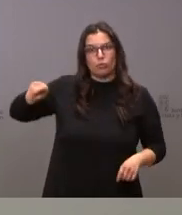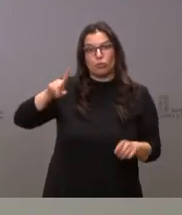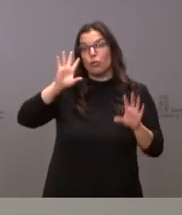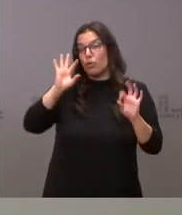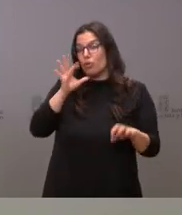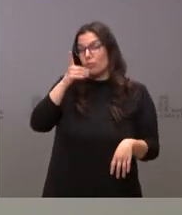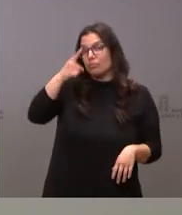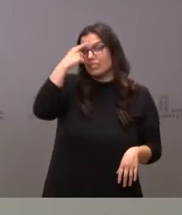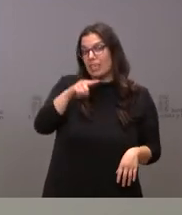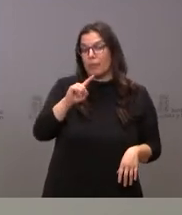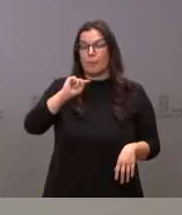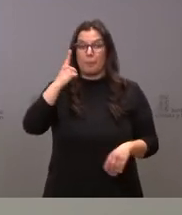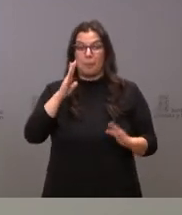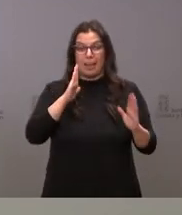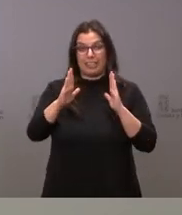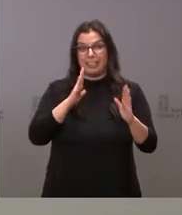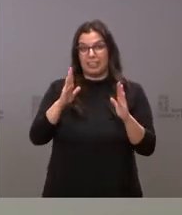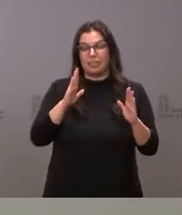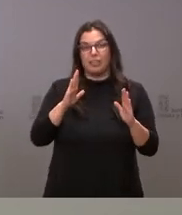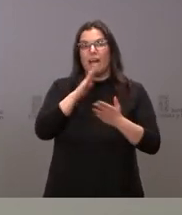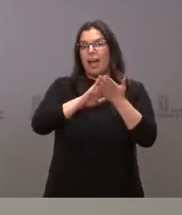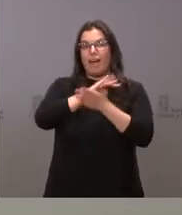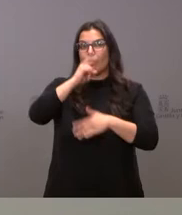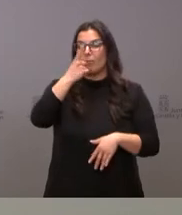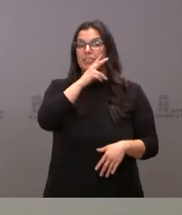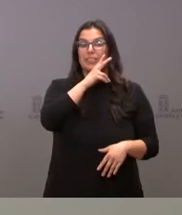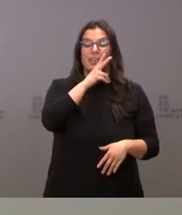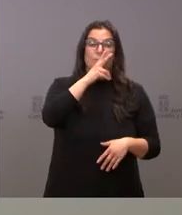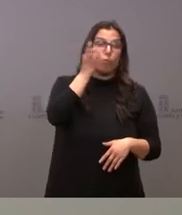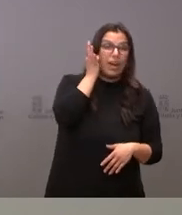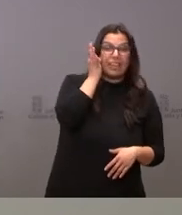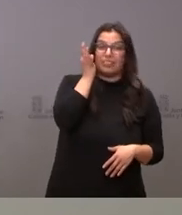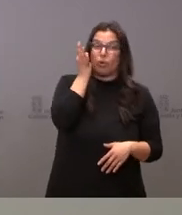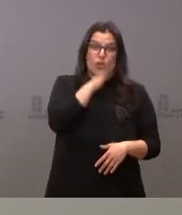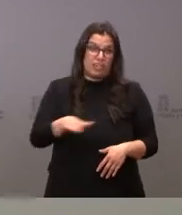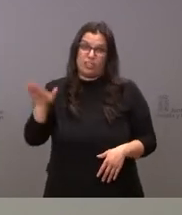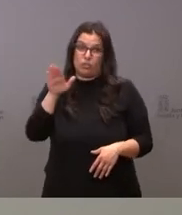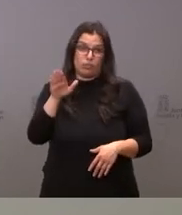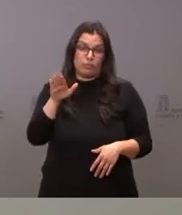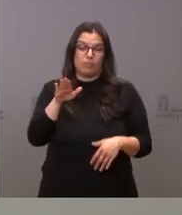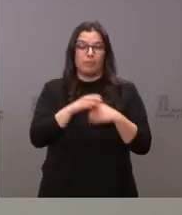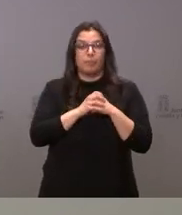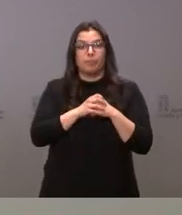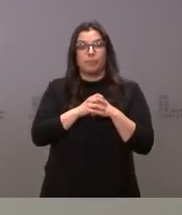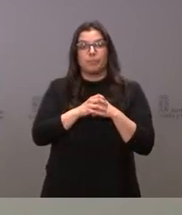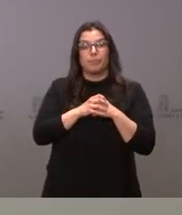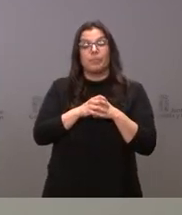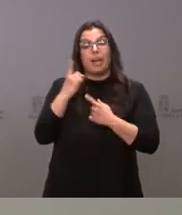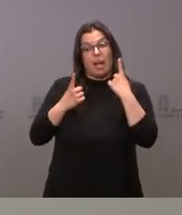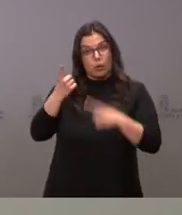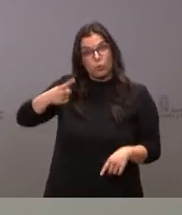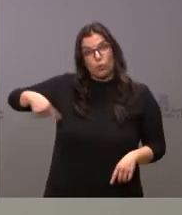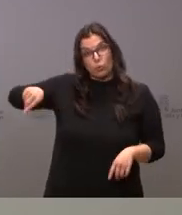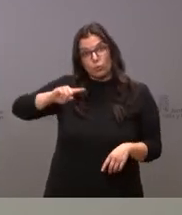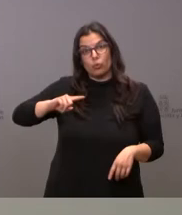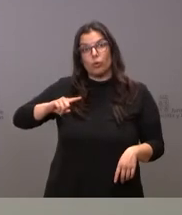saben ustedes que en esta primera etapa fundamentalmente hablamos de mujeres y de menores, personas que están en el sistema educativo. Algunos de ellos, lógicamente, no son